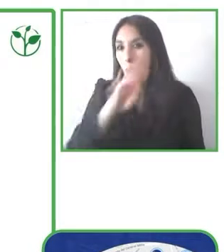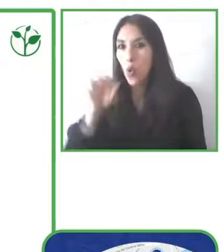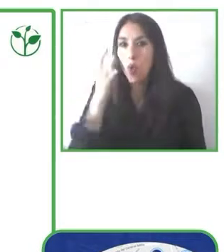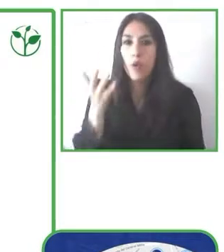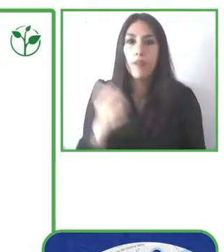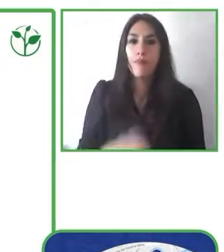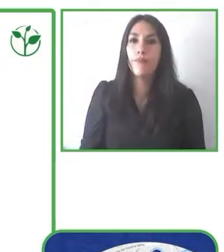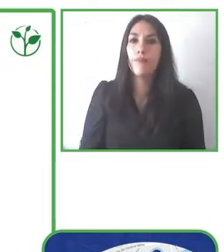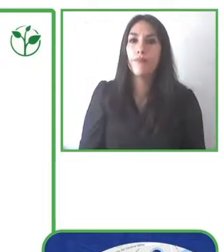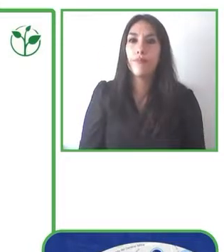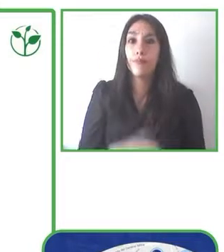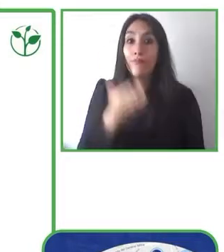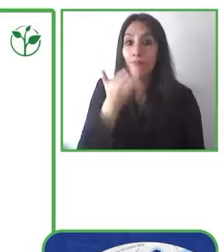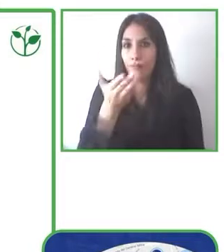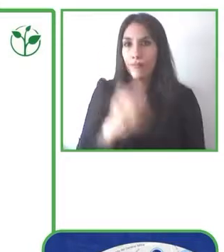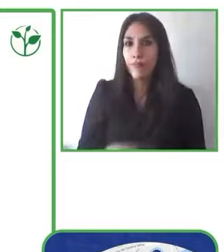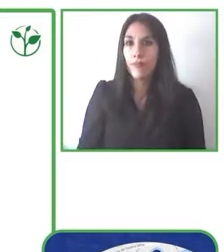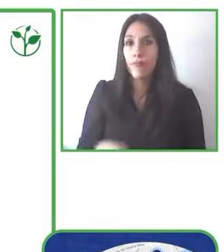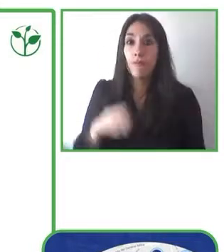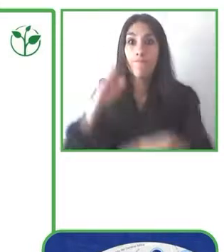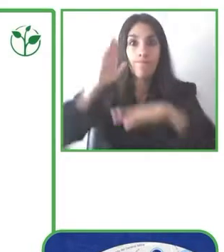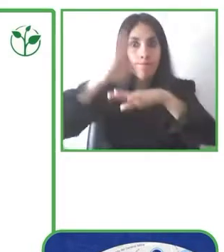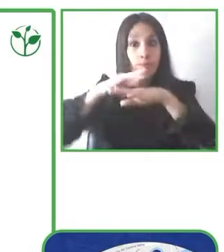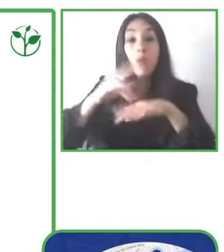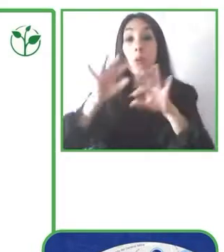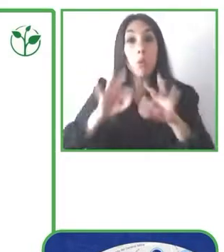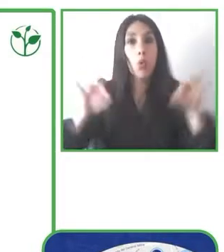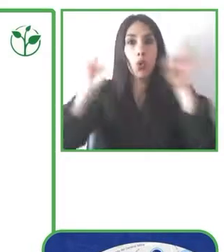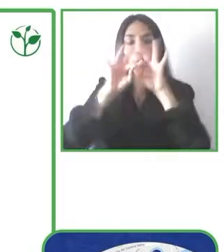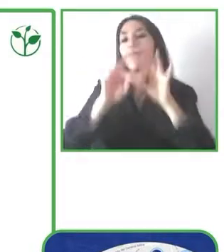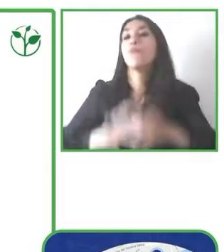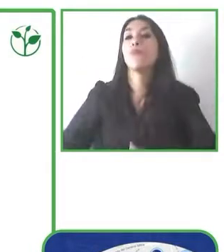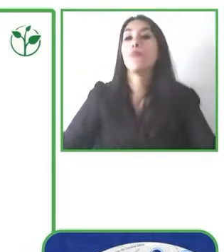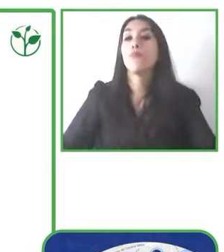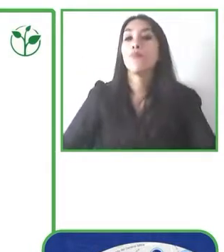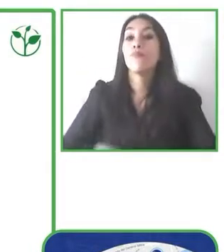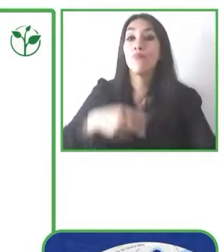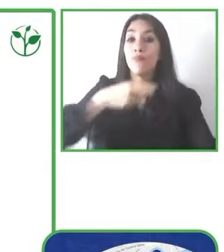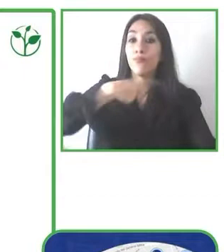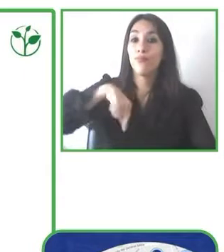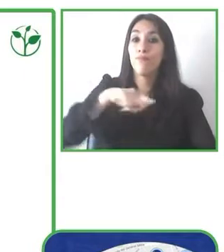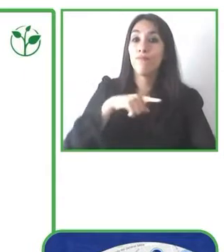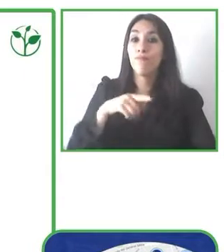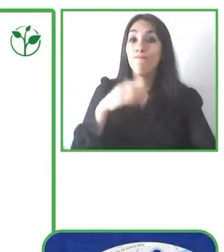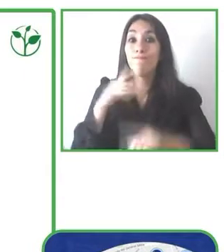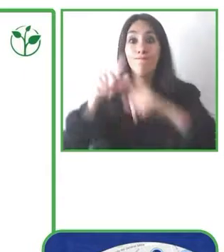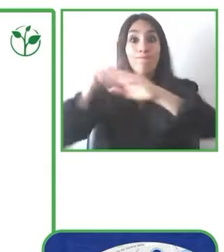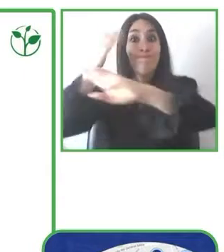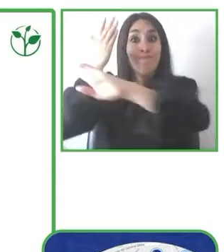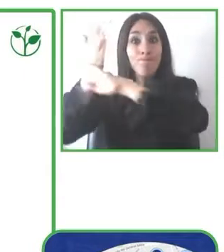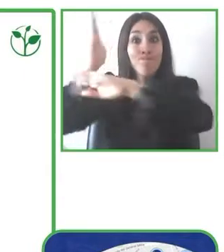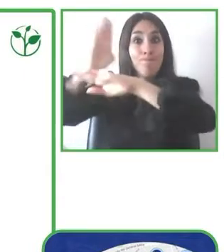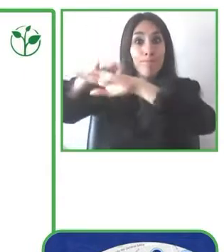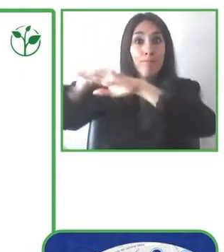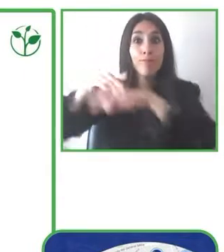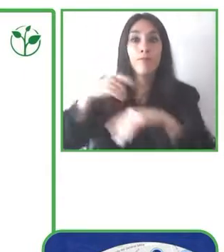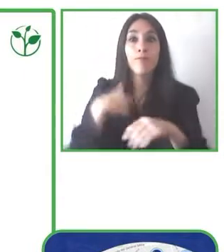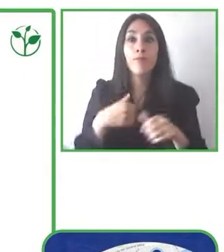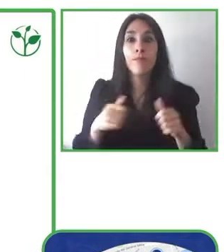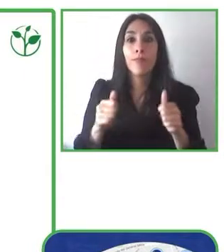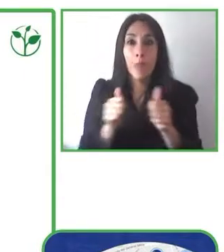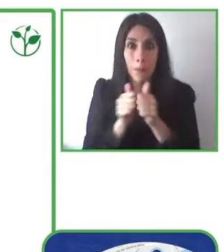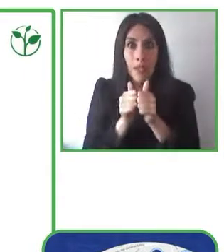mensaje muy importante que es un poquito una apuesta que estamos haciendo que es un cambio de paradigma desde Smart City que consideramos ya un concepto